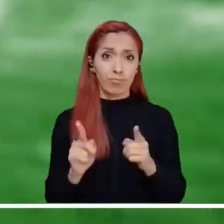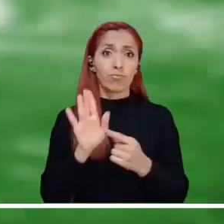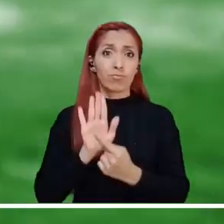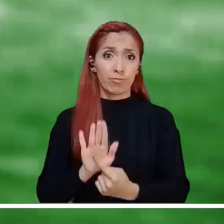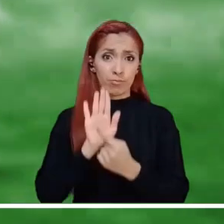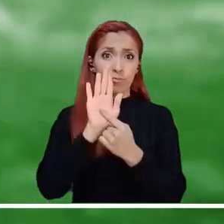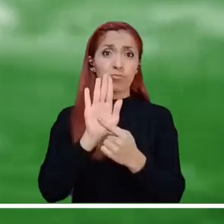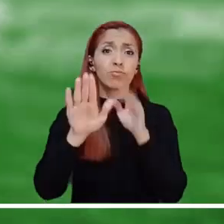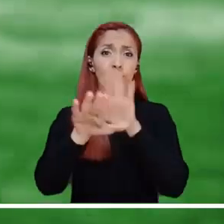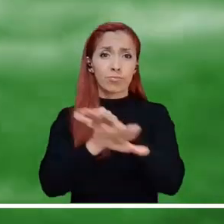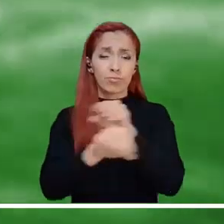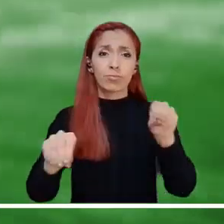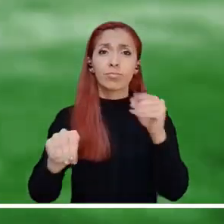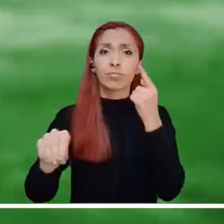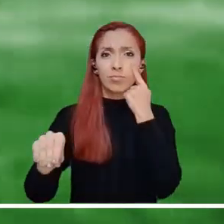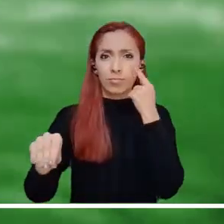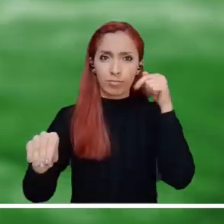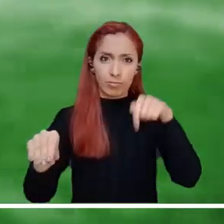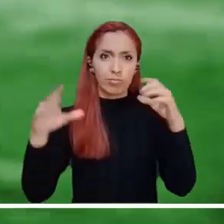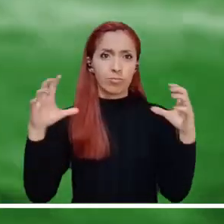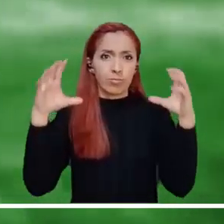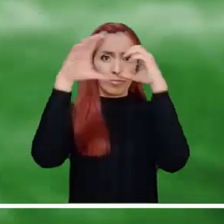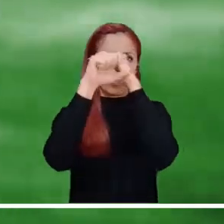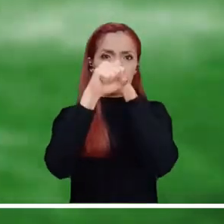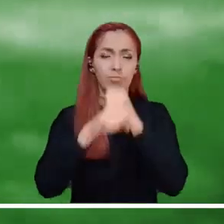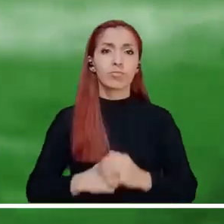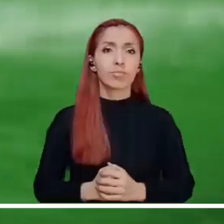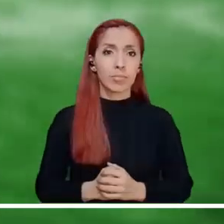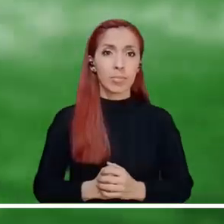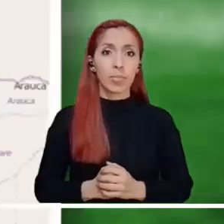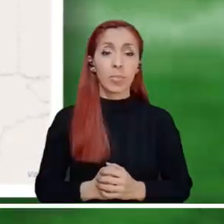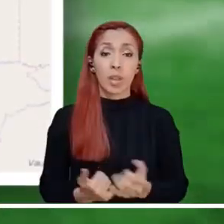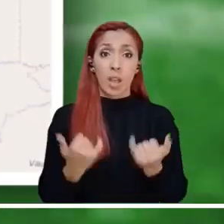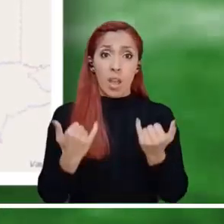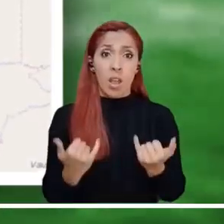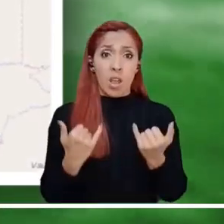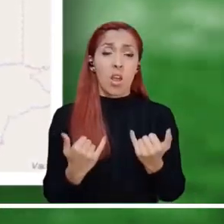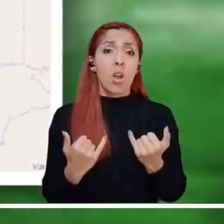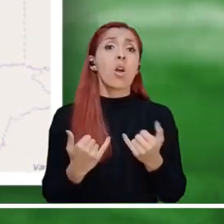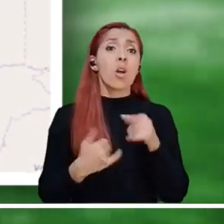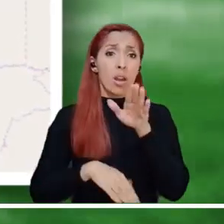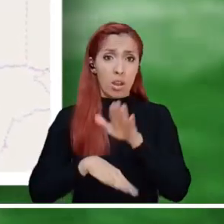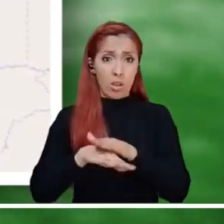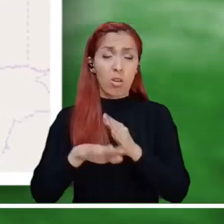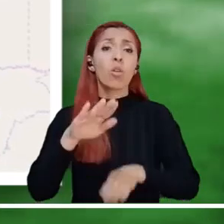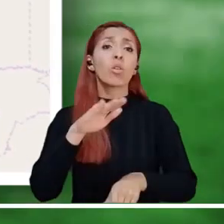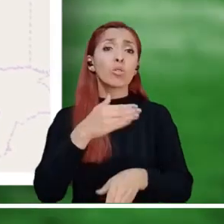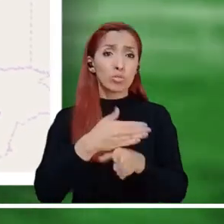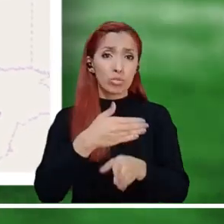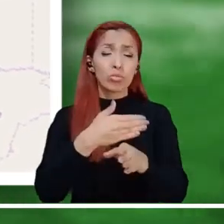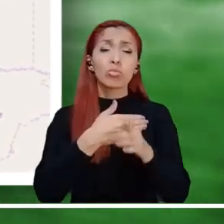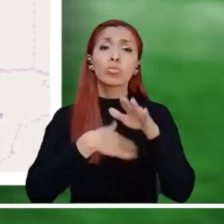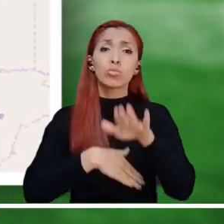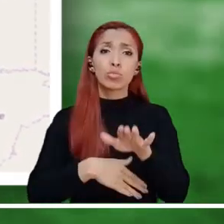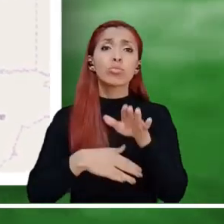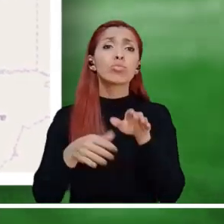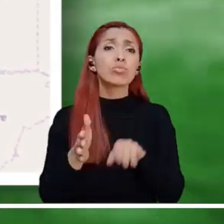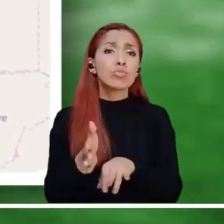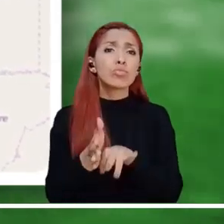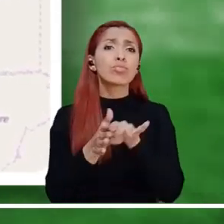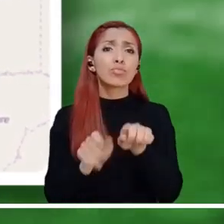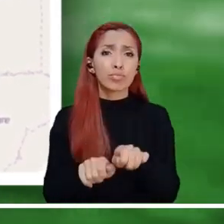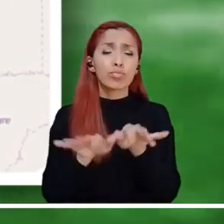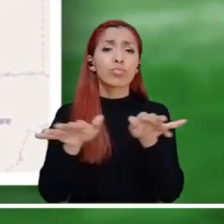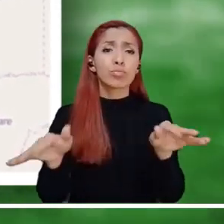Preste mucha atención al siguiente resumen con las alertas que estarán activas esta noche. A esta hora persiste la